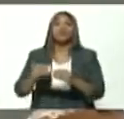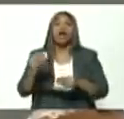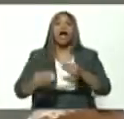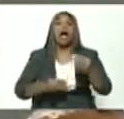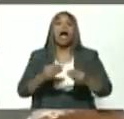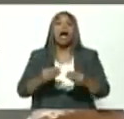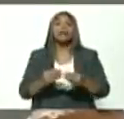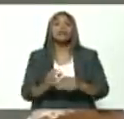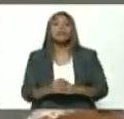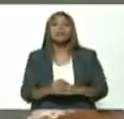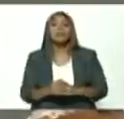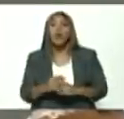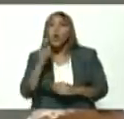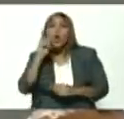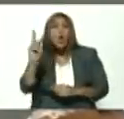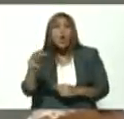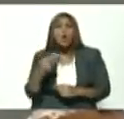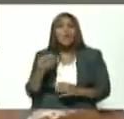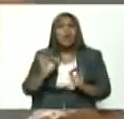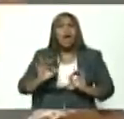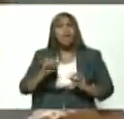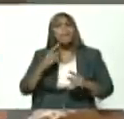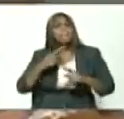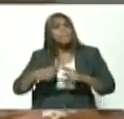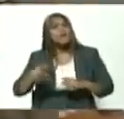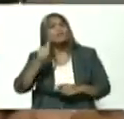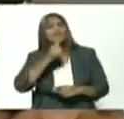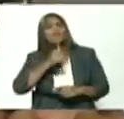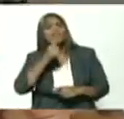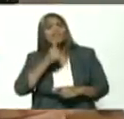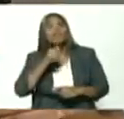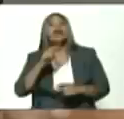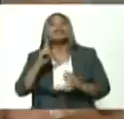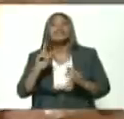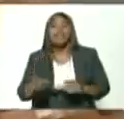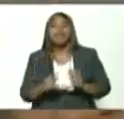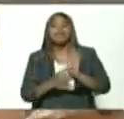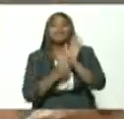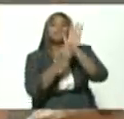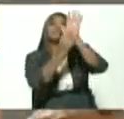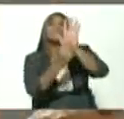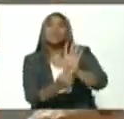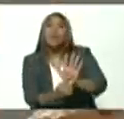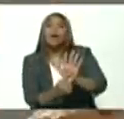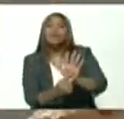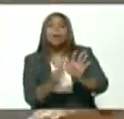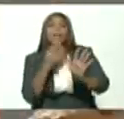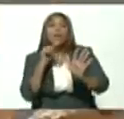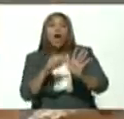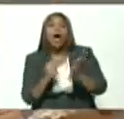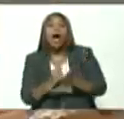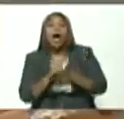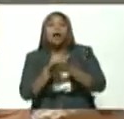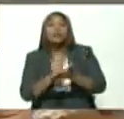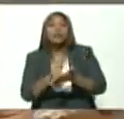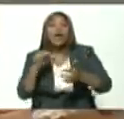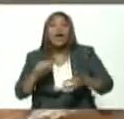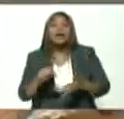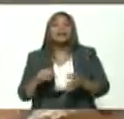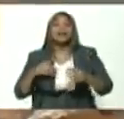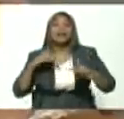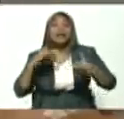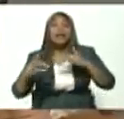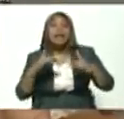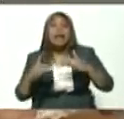invisible casi a lo largo de estos años pero hay que visibilizarlo porque si algo puede ayudar y coayuvar en esta situación de